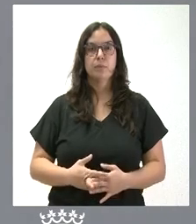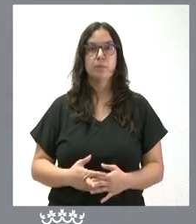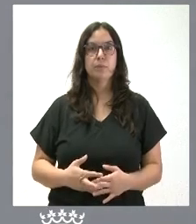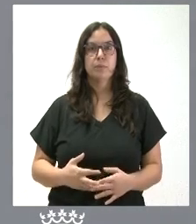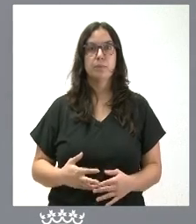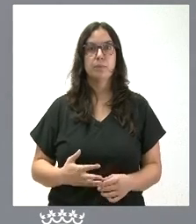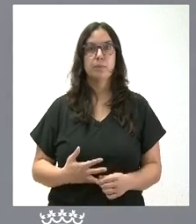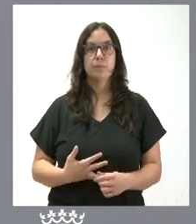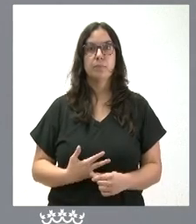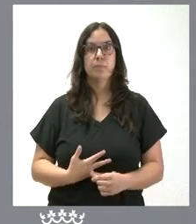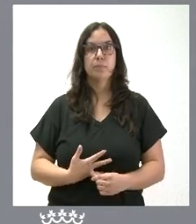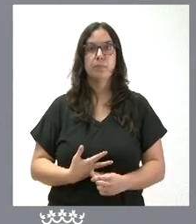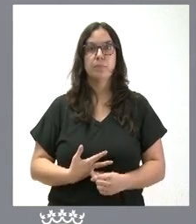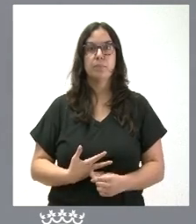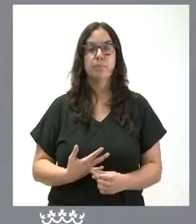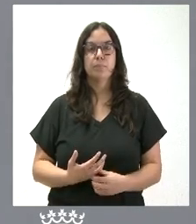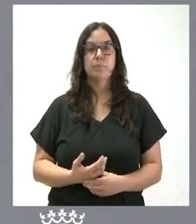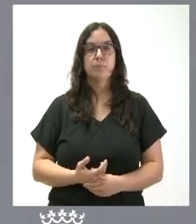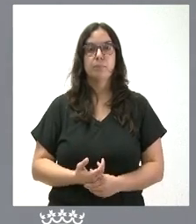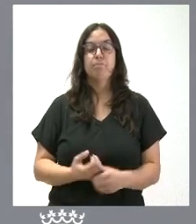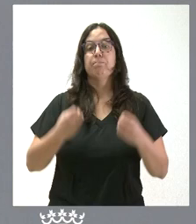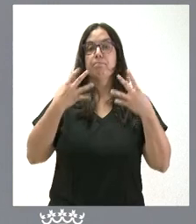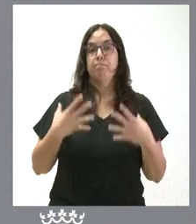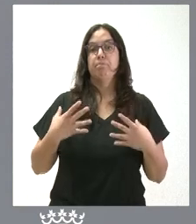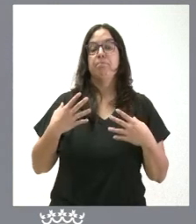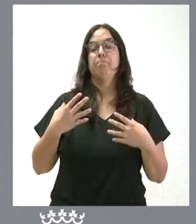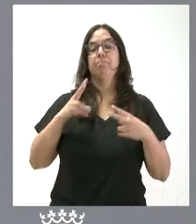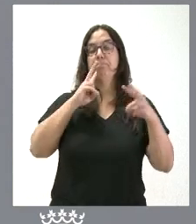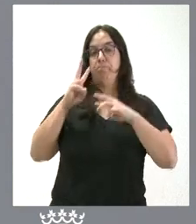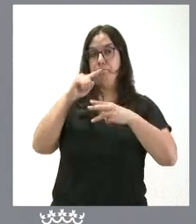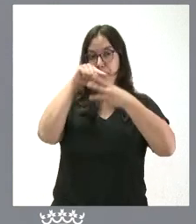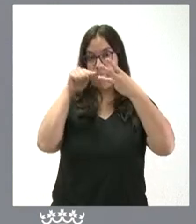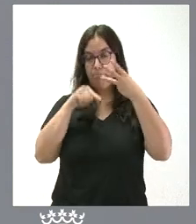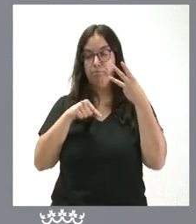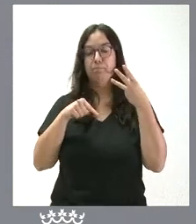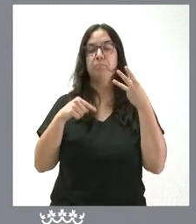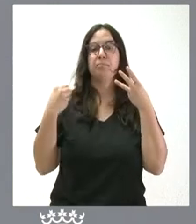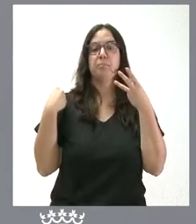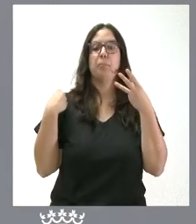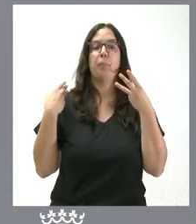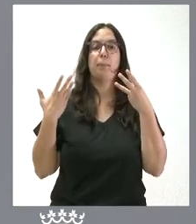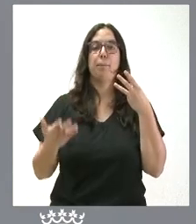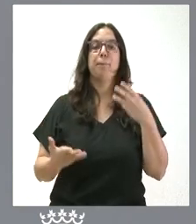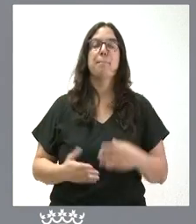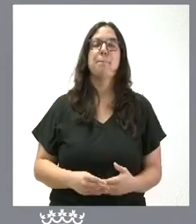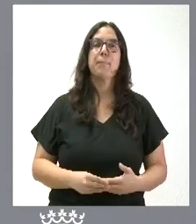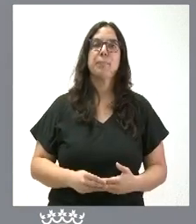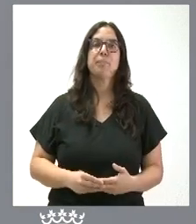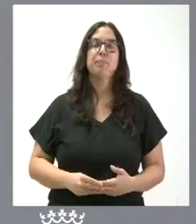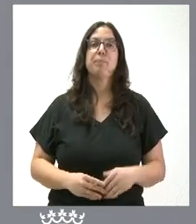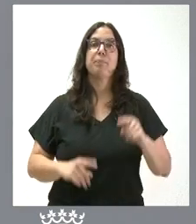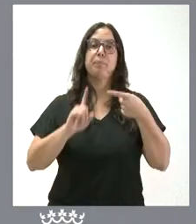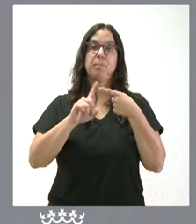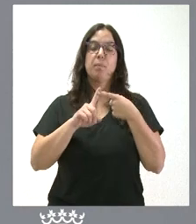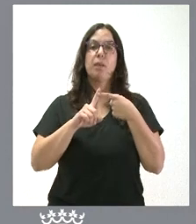Bien, pues por entrar en las tres cuestiones que usted plantea. El primero es